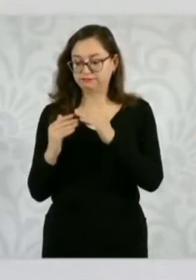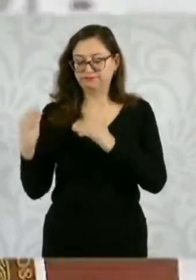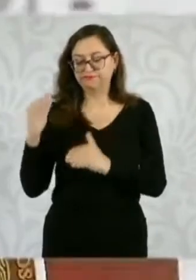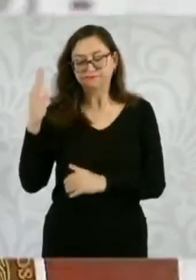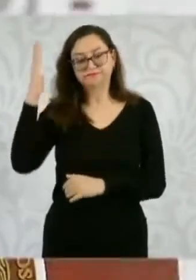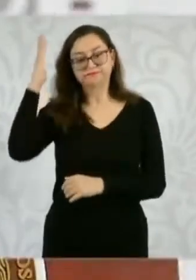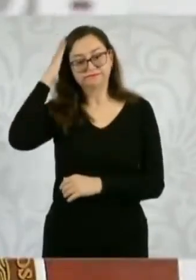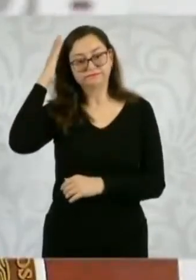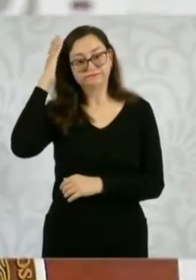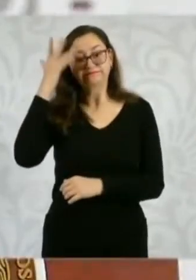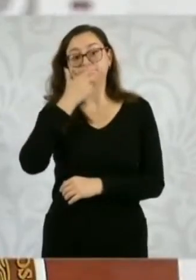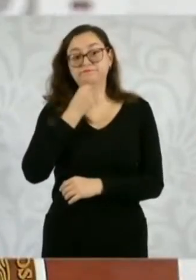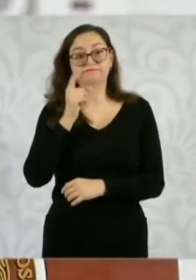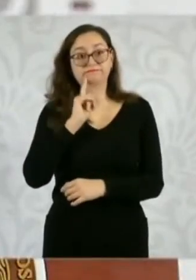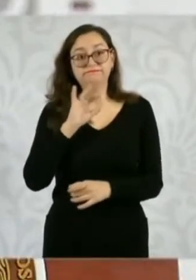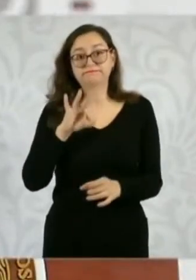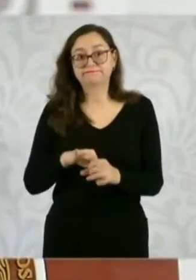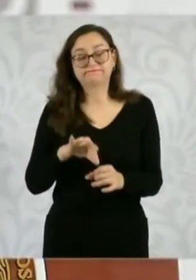va.